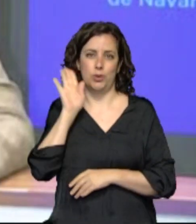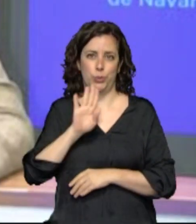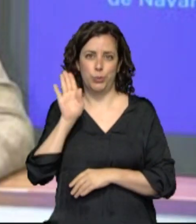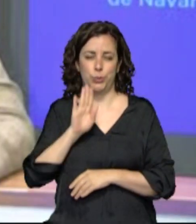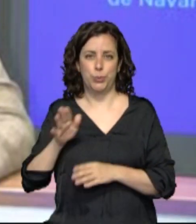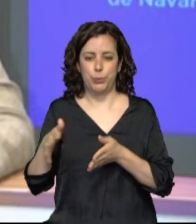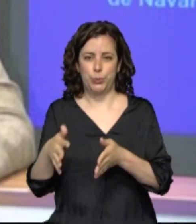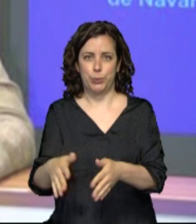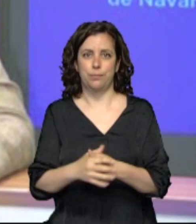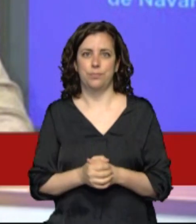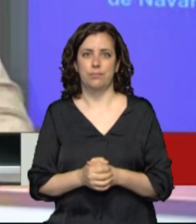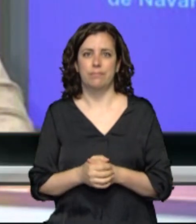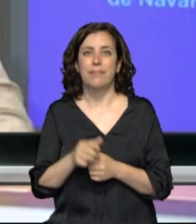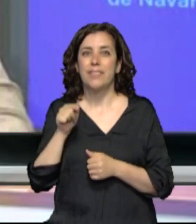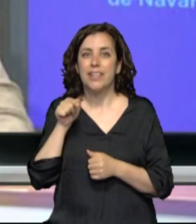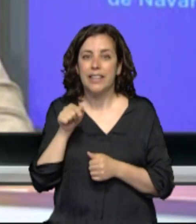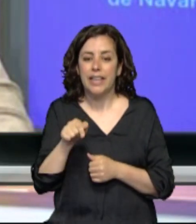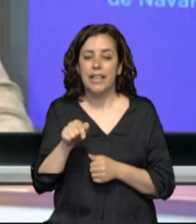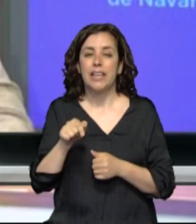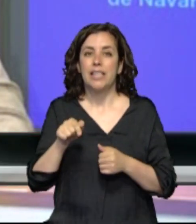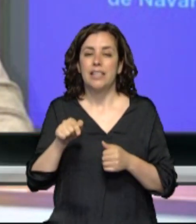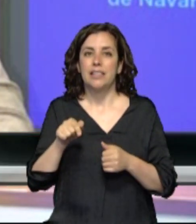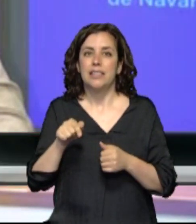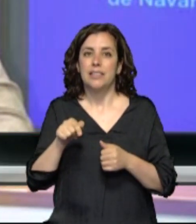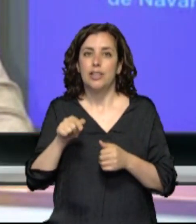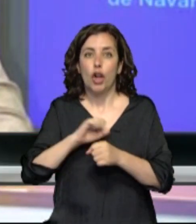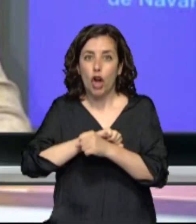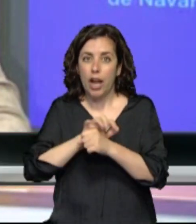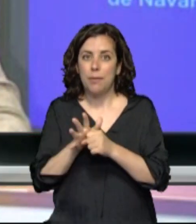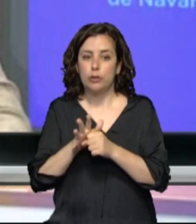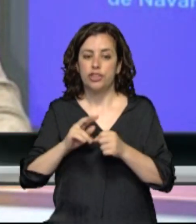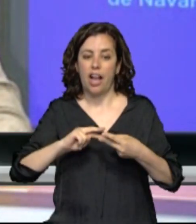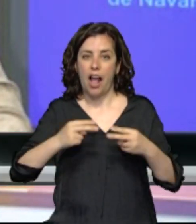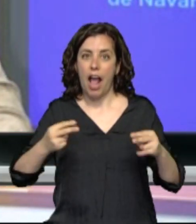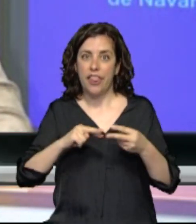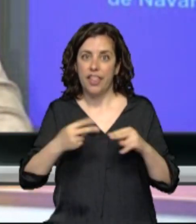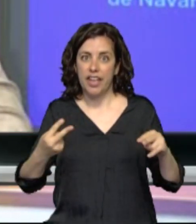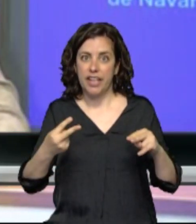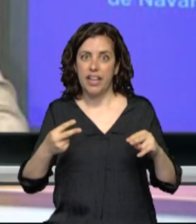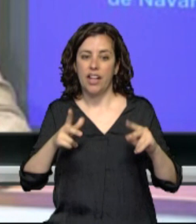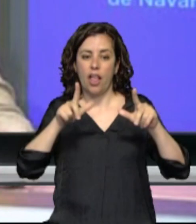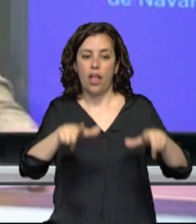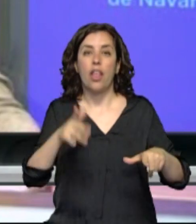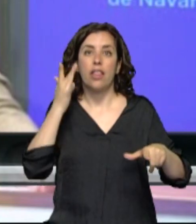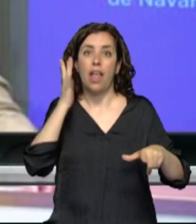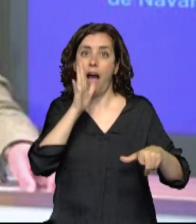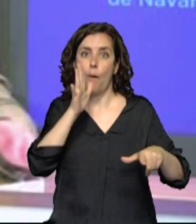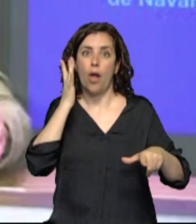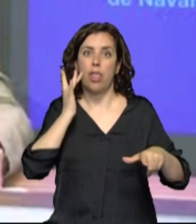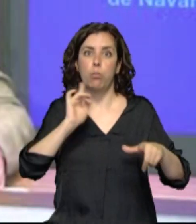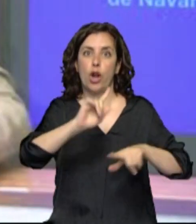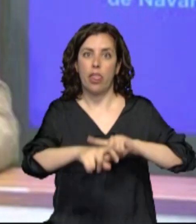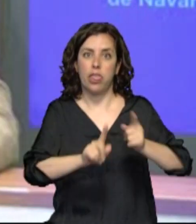No hay material genético de coronavirus tras el tratamiento de depuración, con lo que el agua